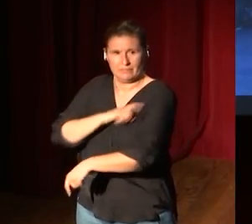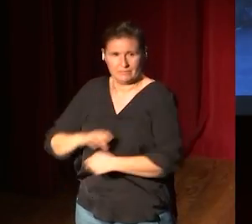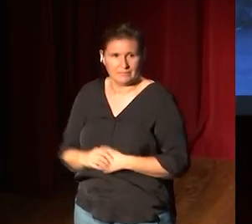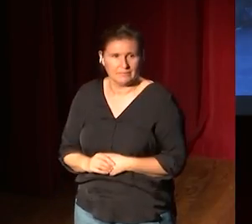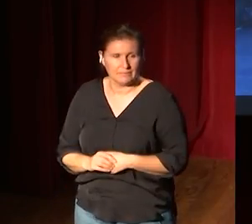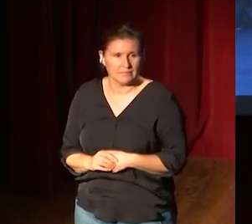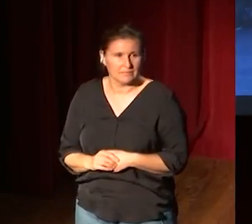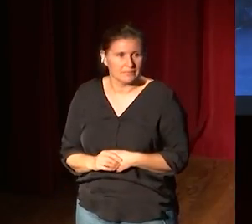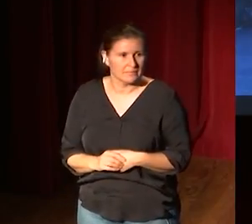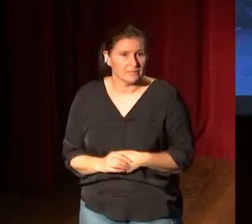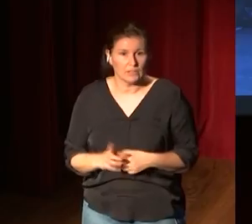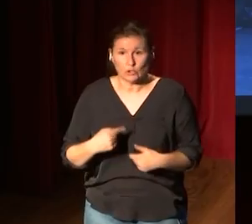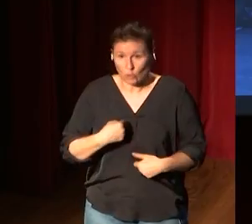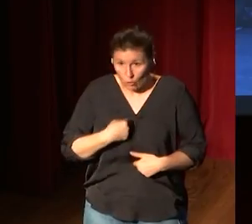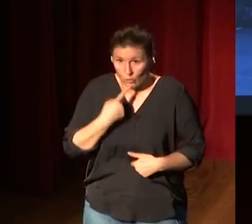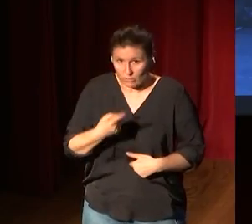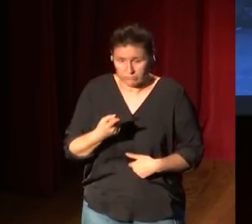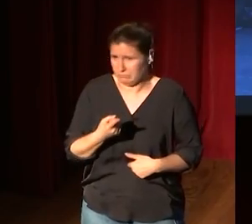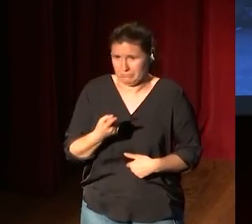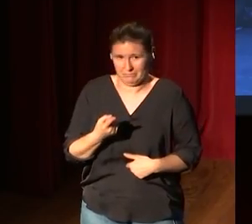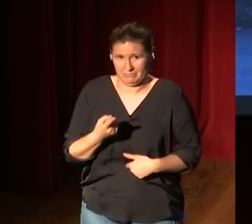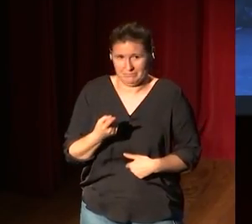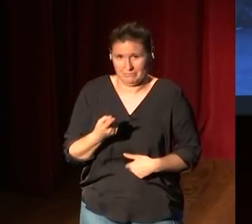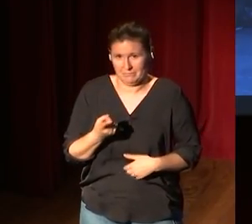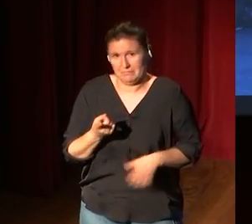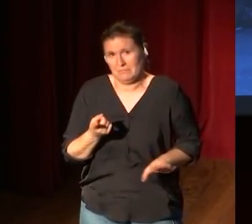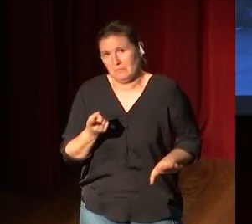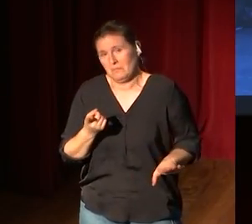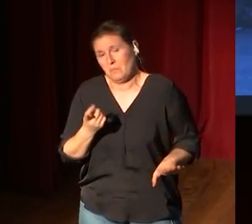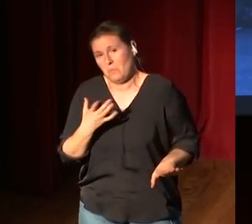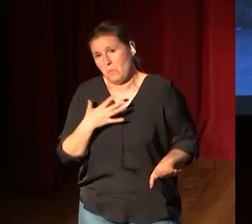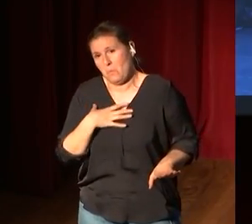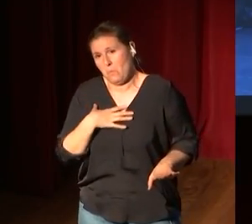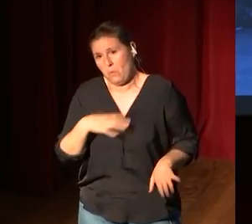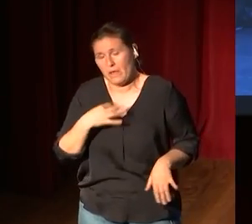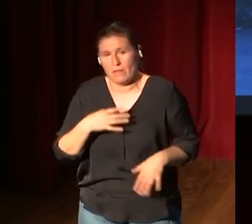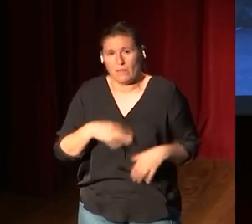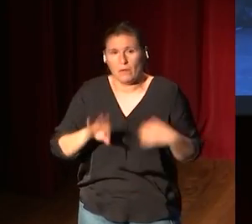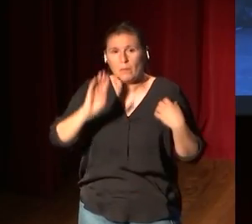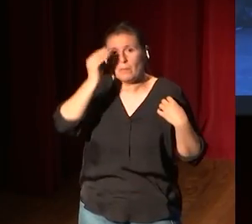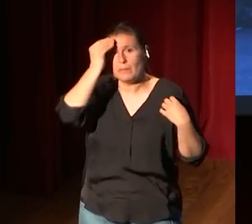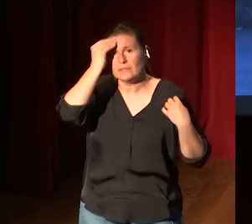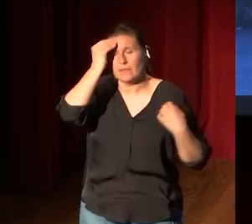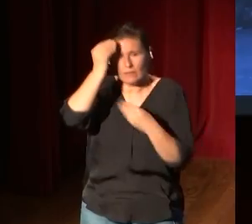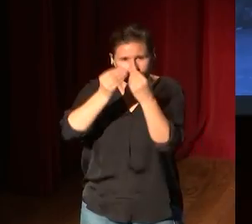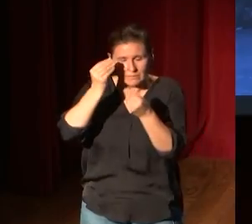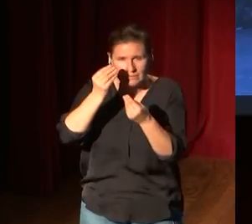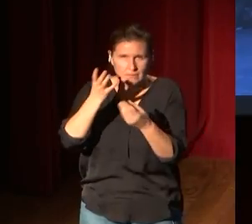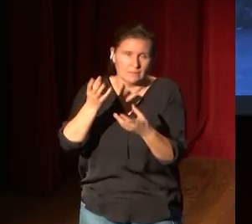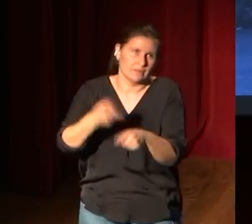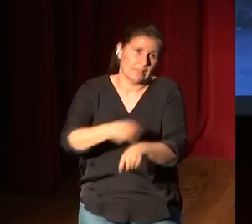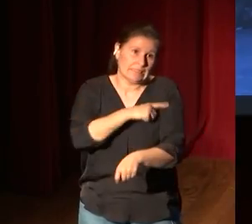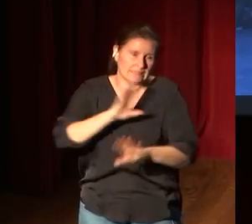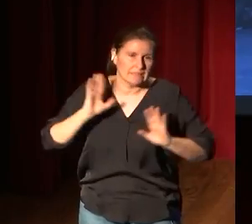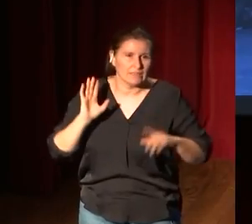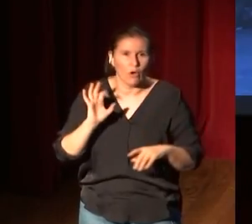Y esto no lo digo yo, que puedo pensar a veces un poco demasiado o de una manera